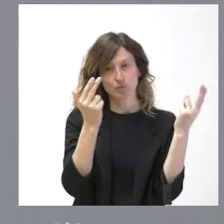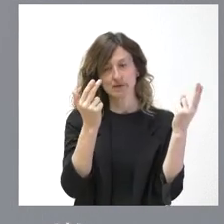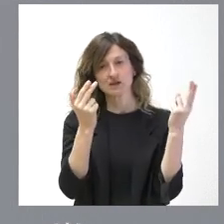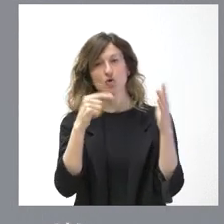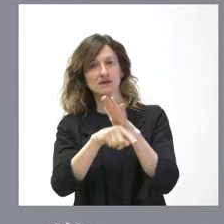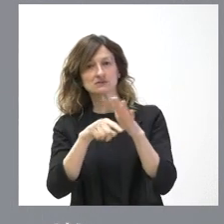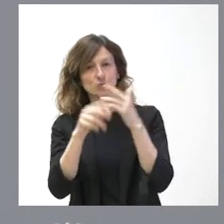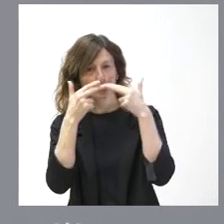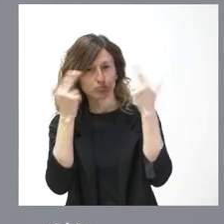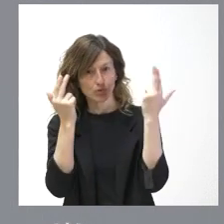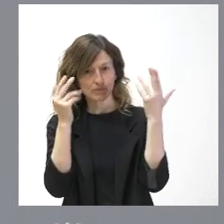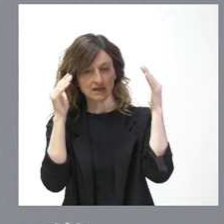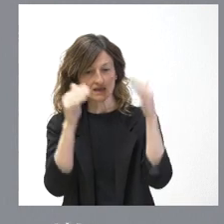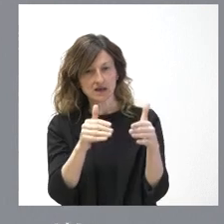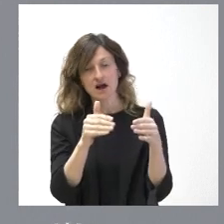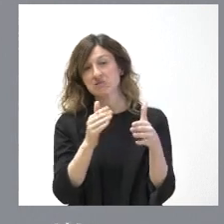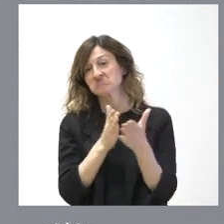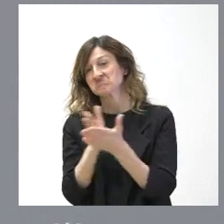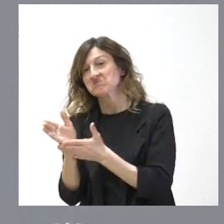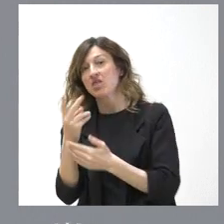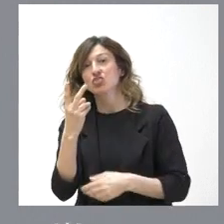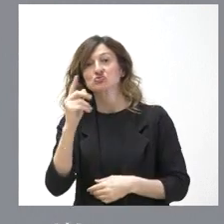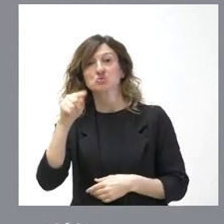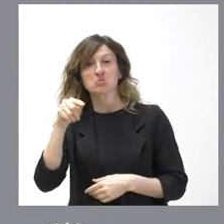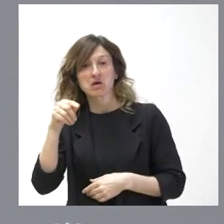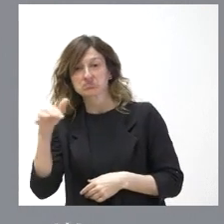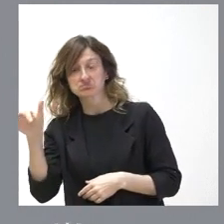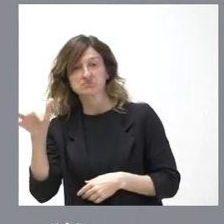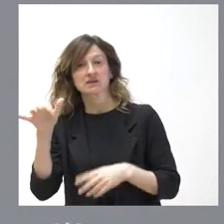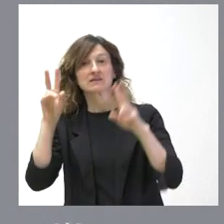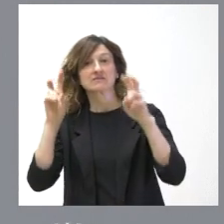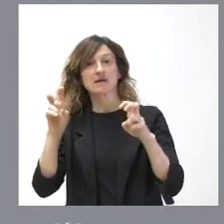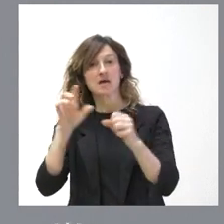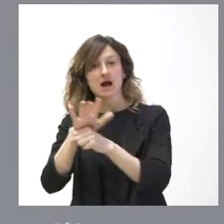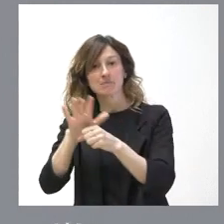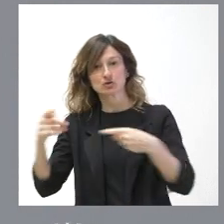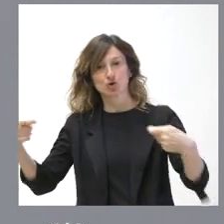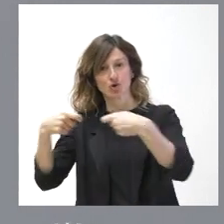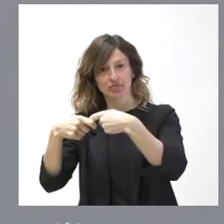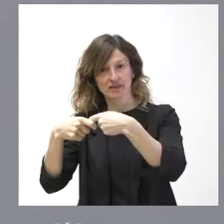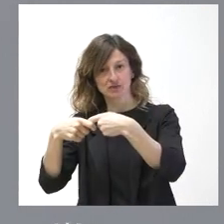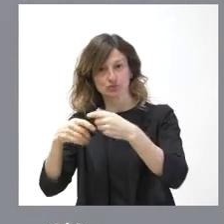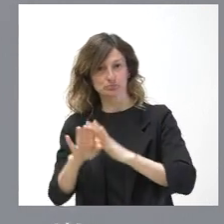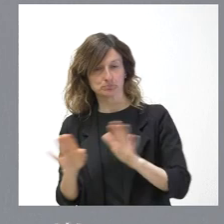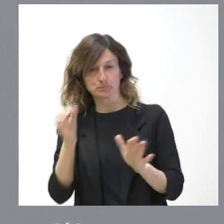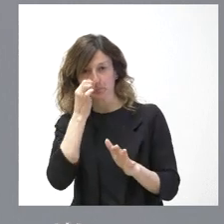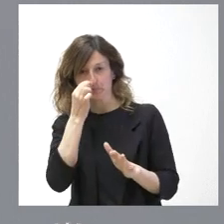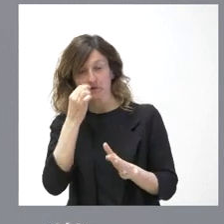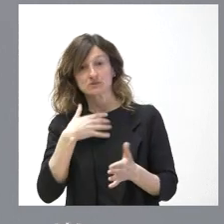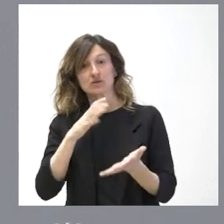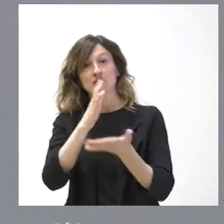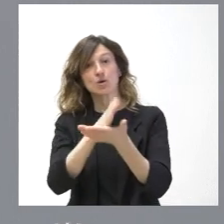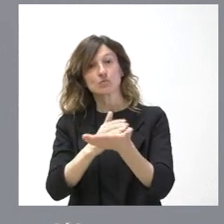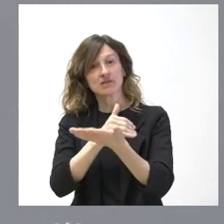la gestión pública y apenas un dos y pico por ciento con el ámbito de los conciertos y, por tanto, somos la comunidad